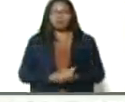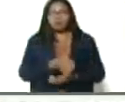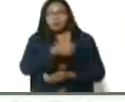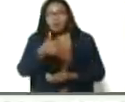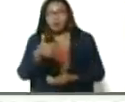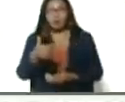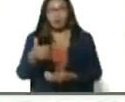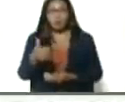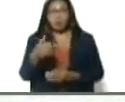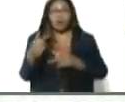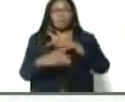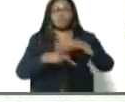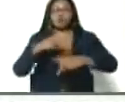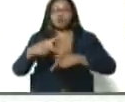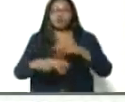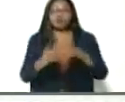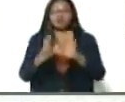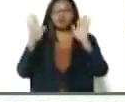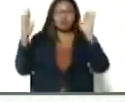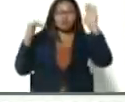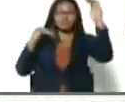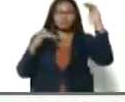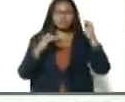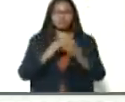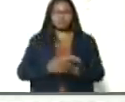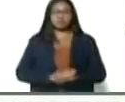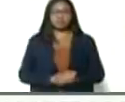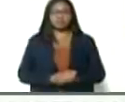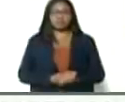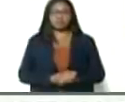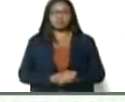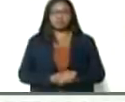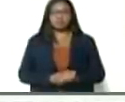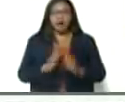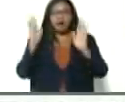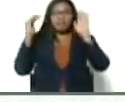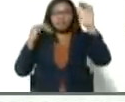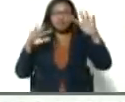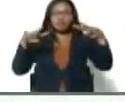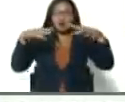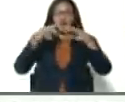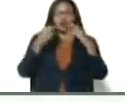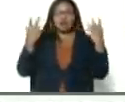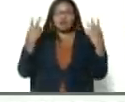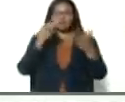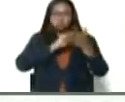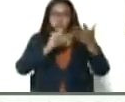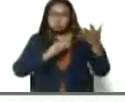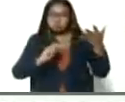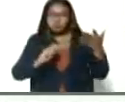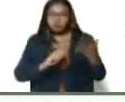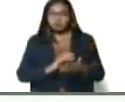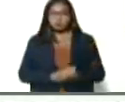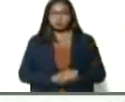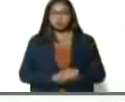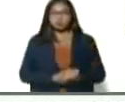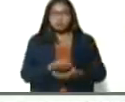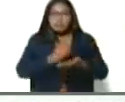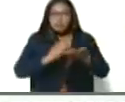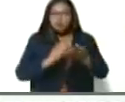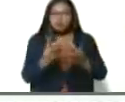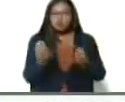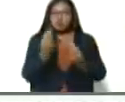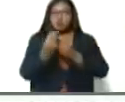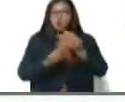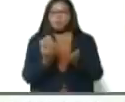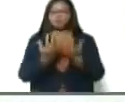tenga que ver con la producción. Atención, atención, tomemos nota y veamos cómo se articula